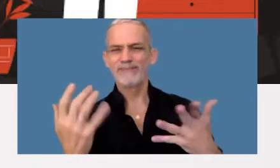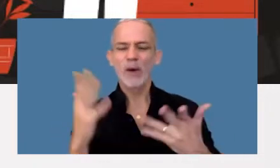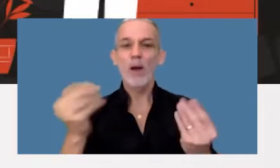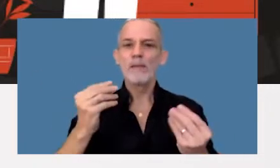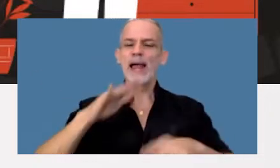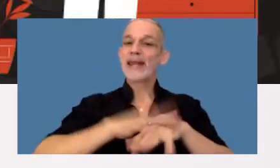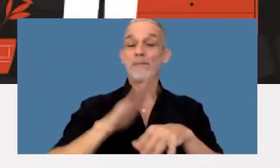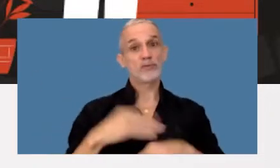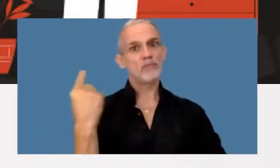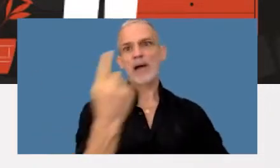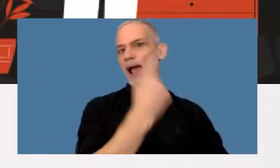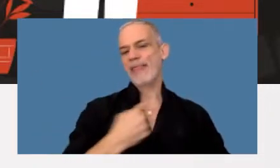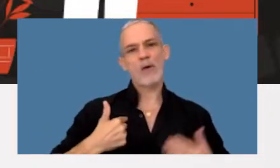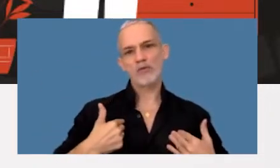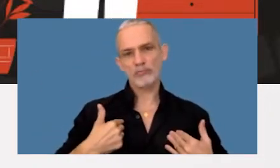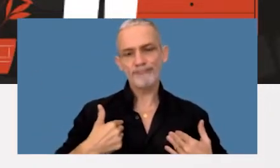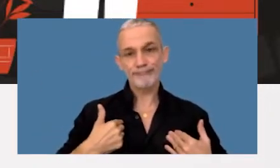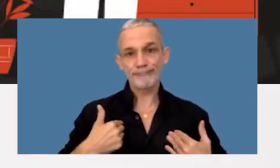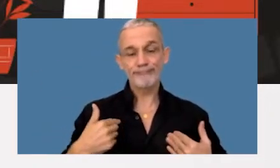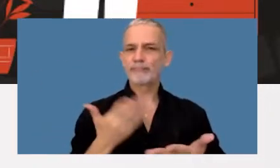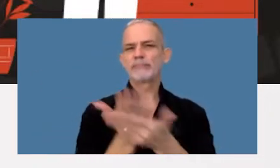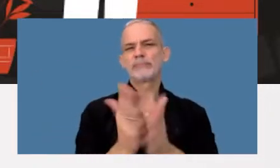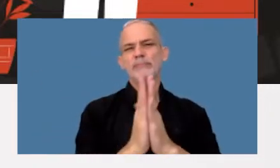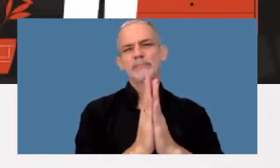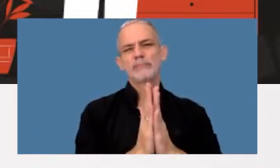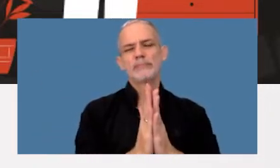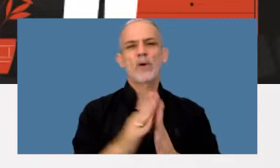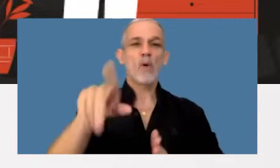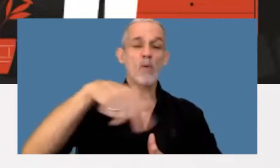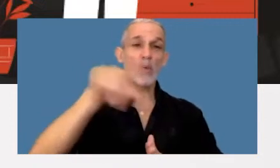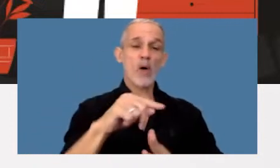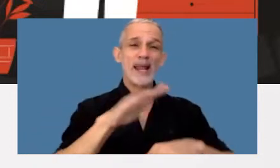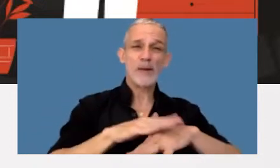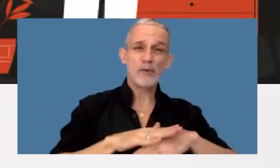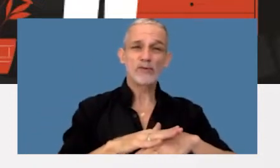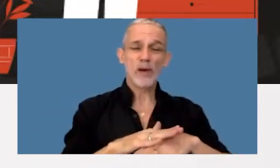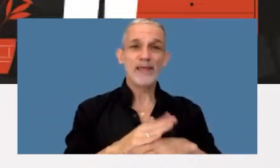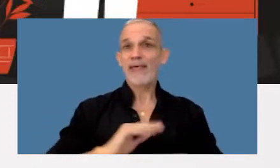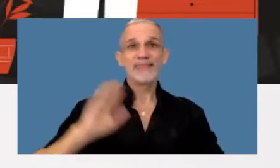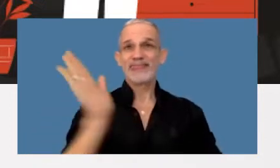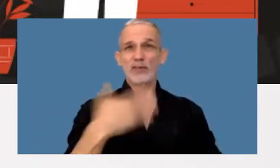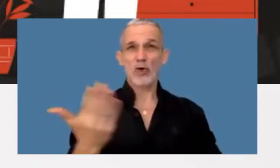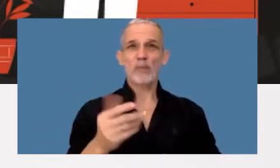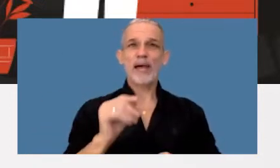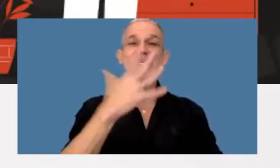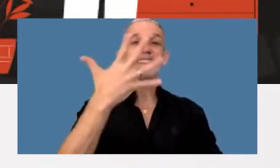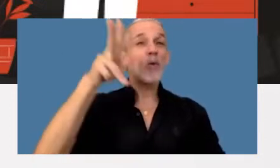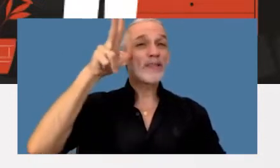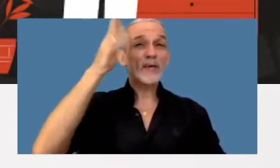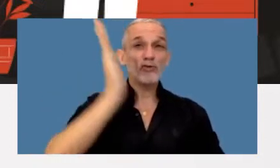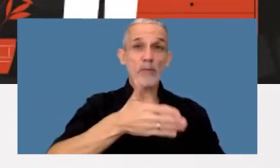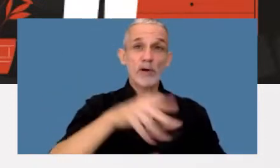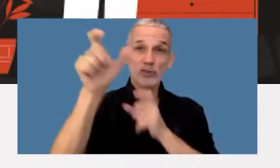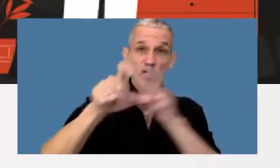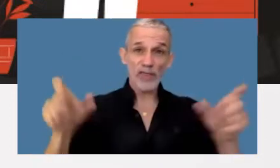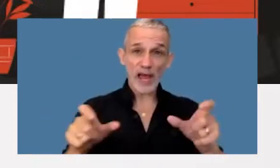la responsabilidad de cada uno de nosotros y apelo a la responsabilidad individual cuando digo que el 58% de la gente